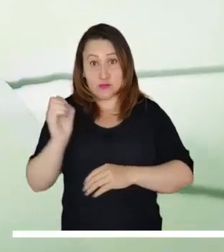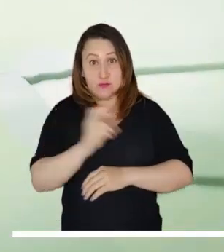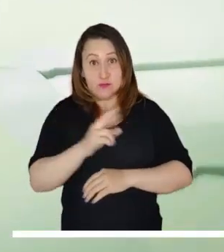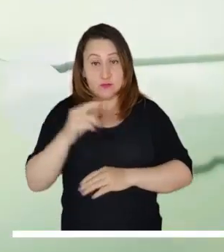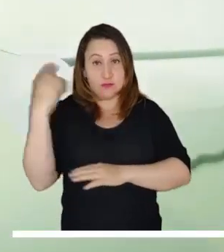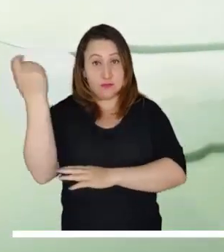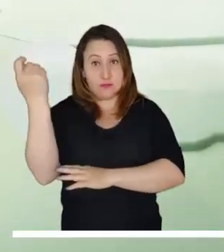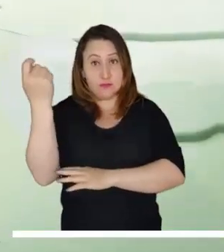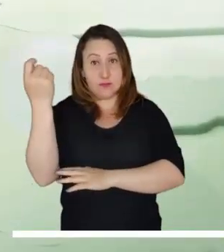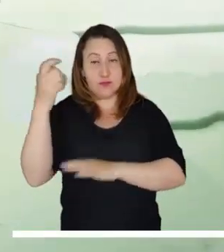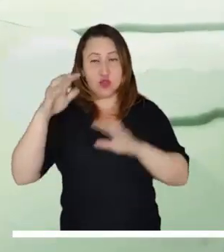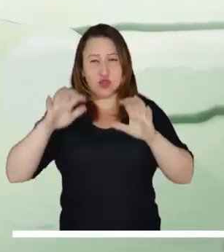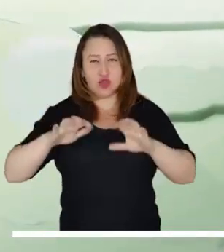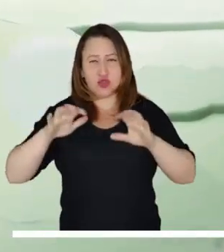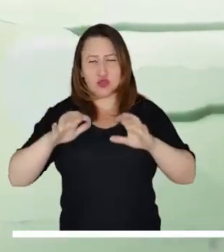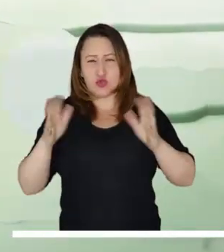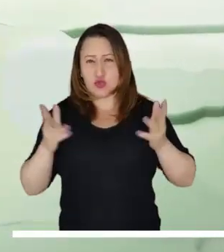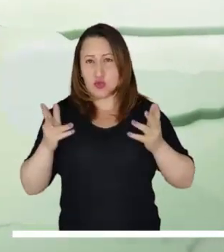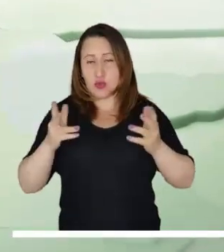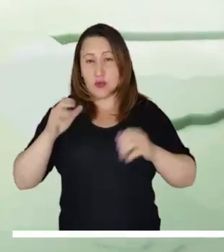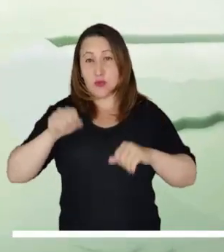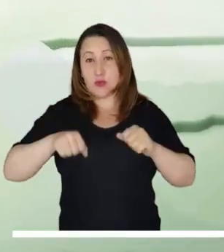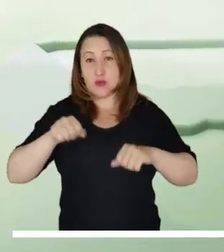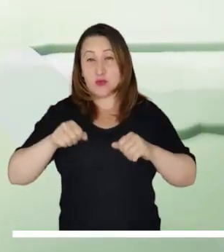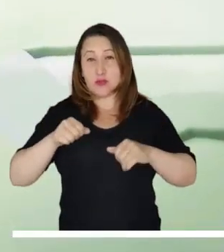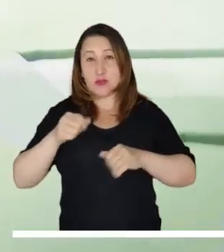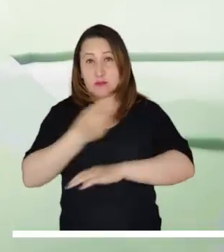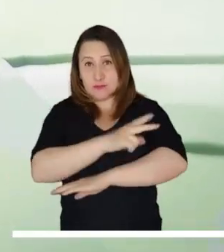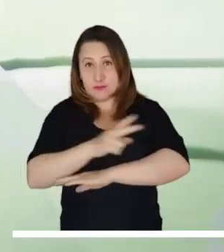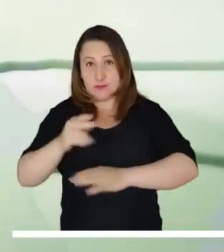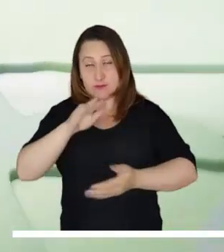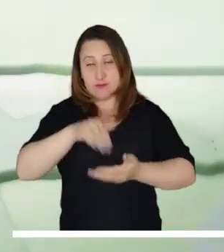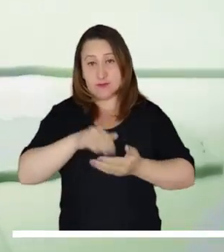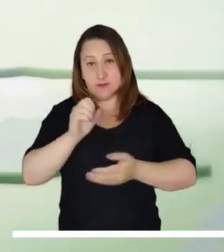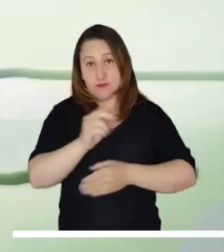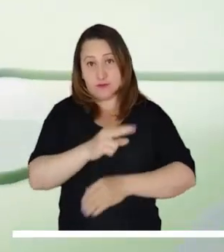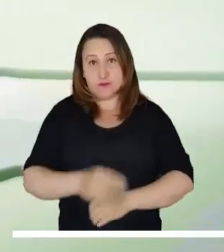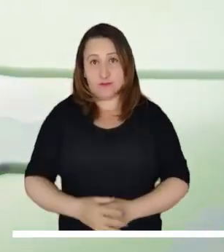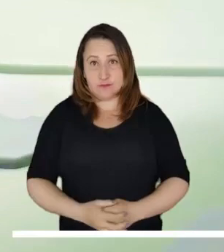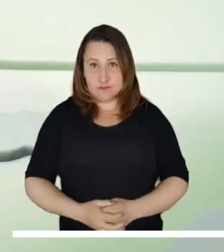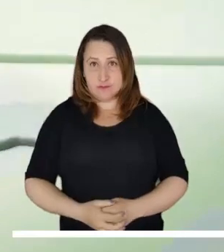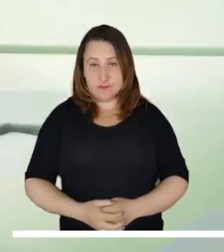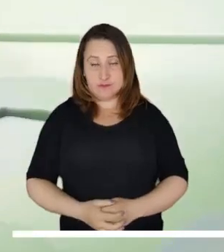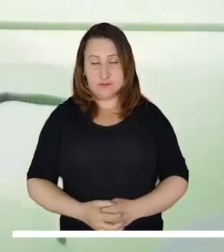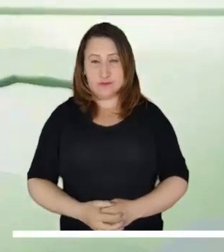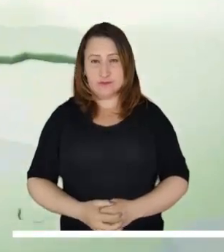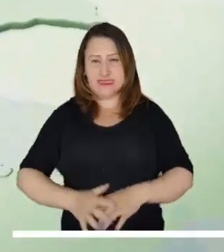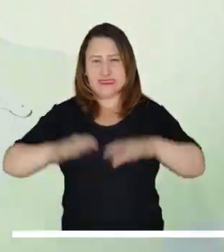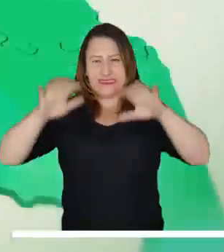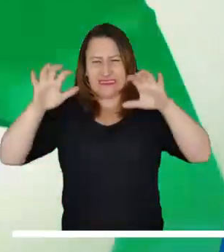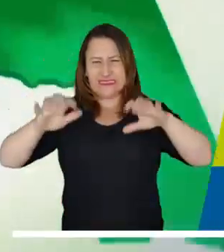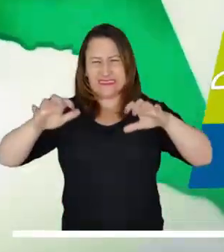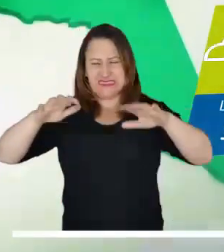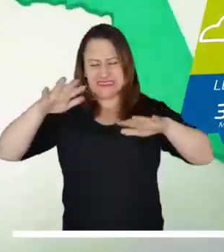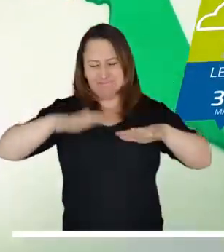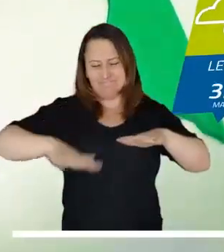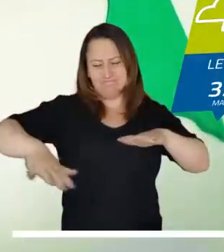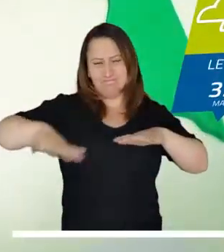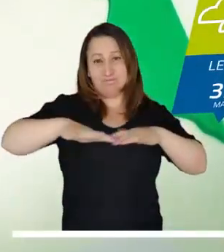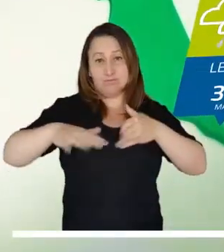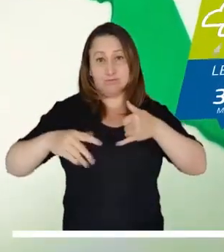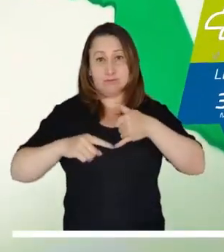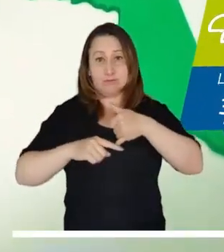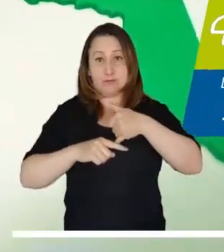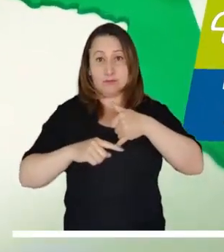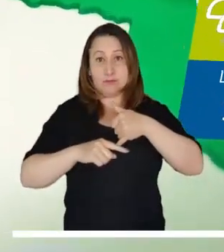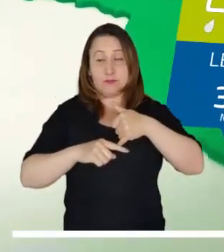oriente de Meta. Lluvias ocasionales y ligeras son posibles en el centro y oriente de Bichada. Las aguas se extenderán